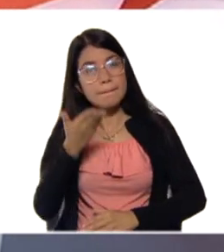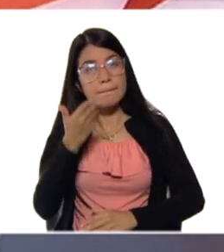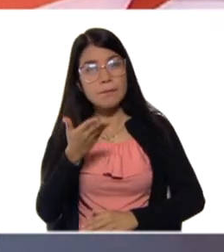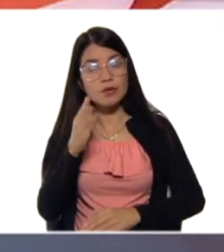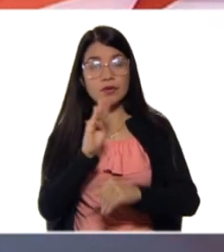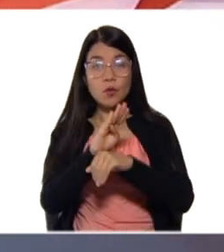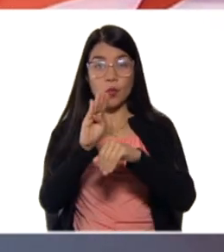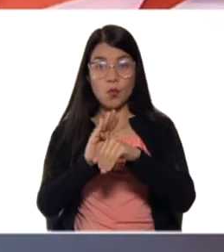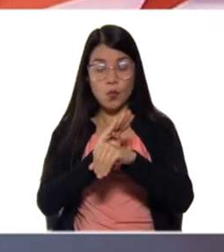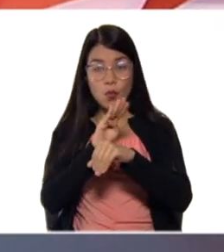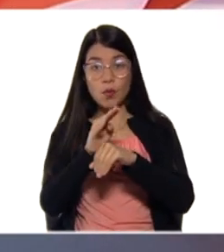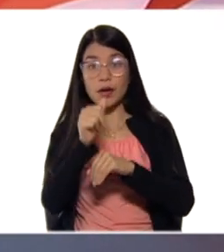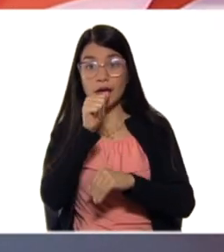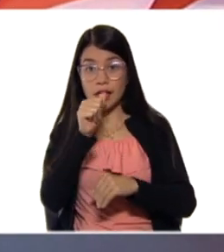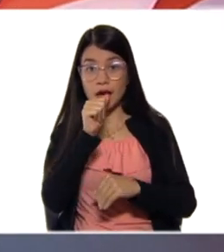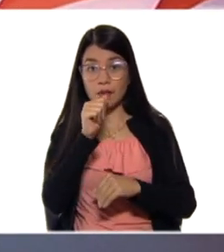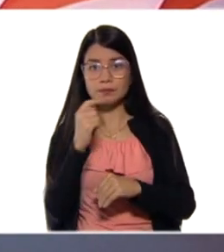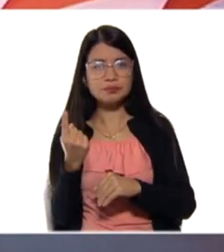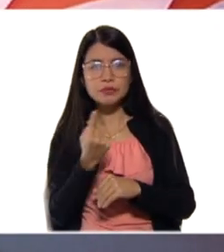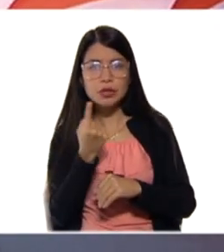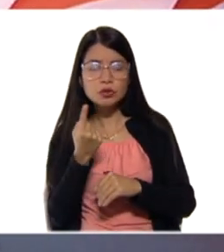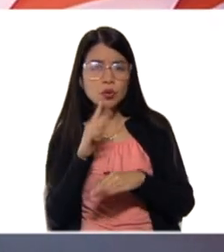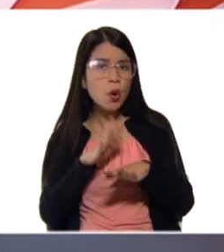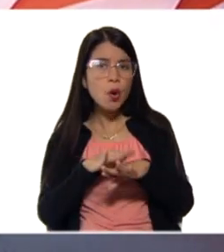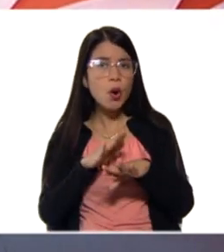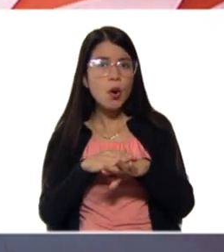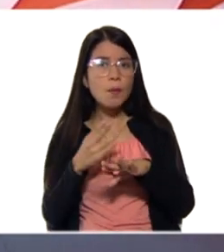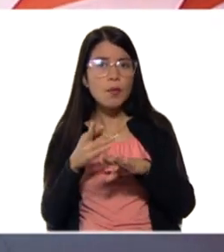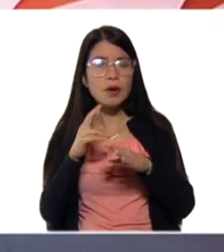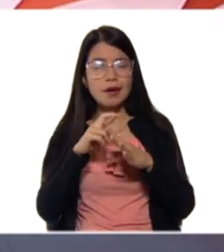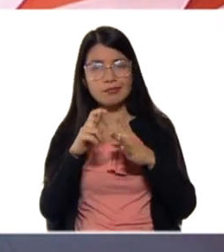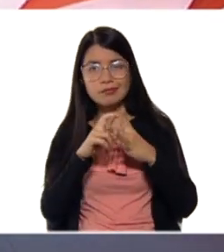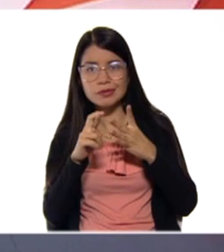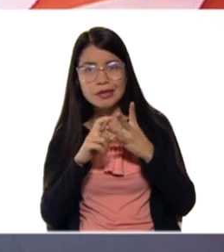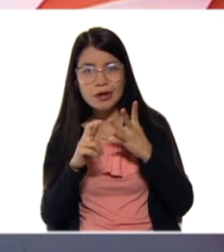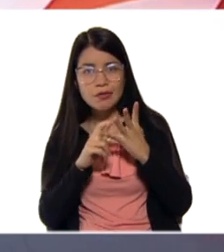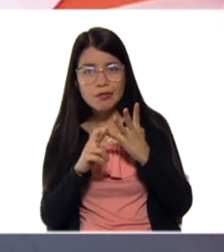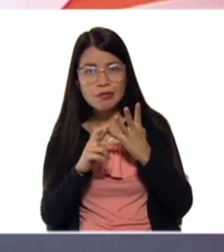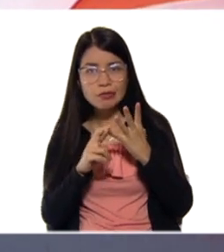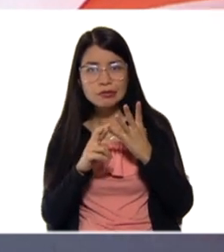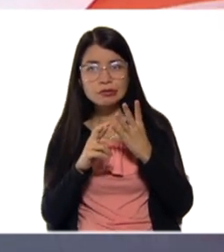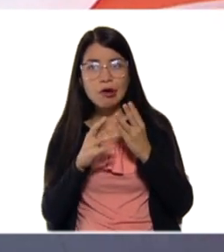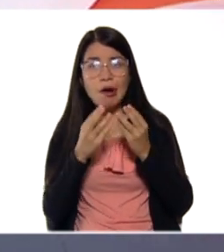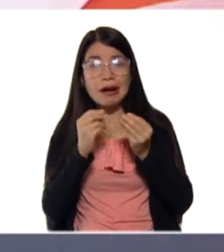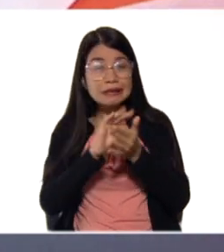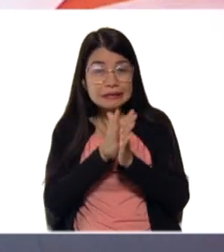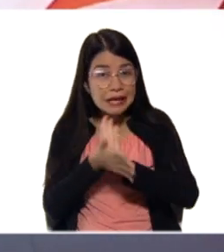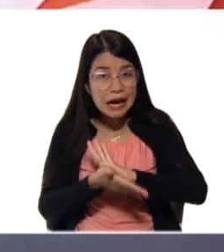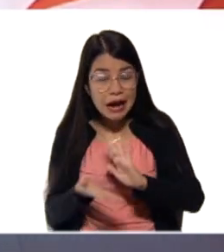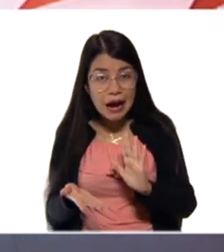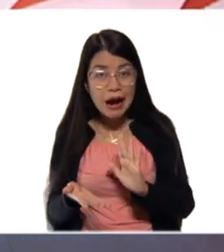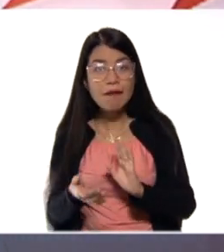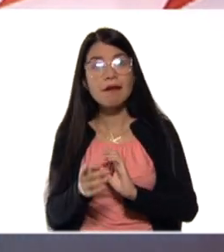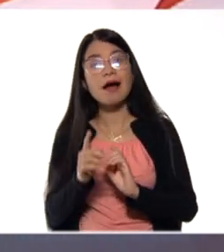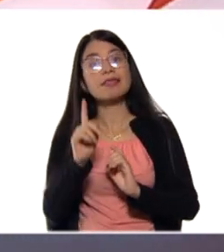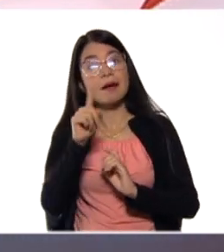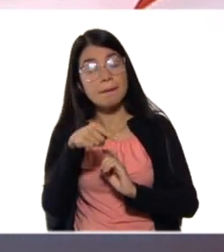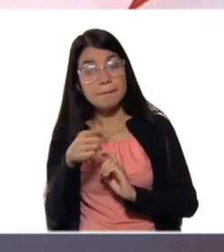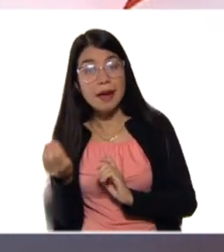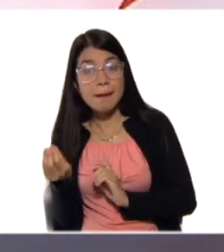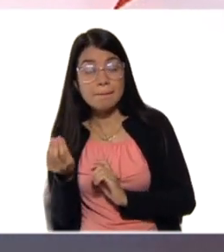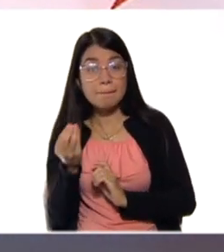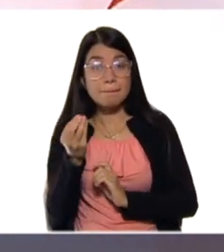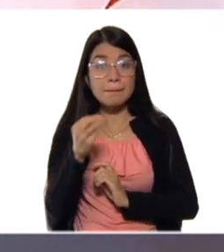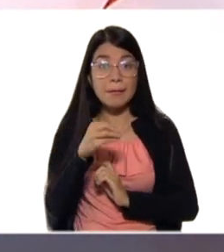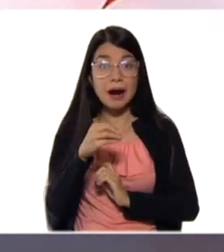preservar el agua. No solamente porque es un recurso no renovable, sino que además forma